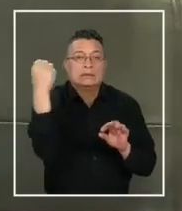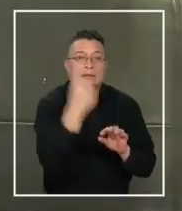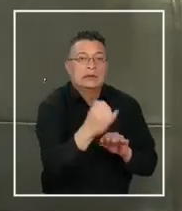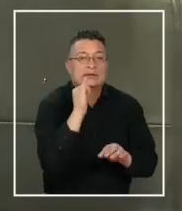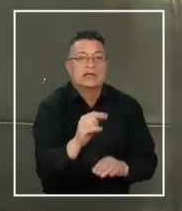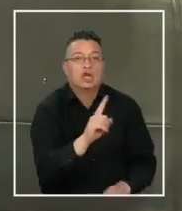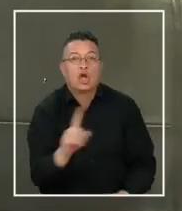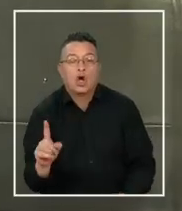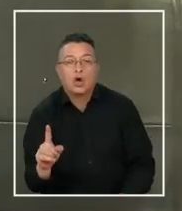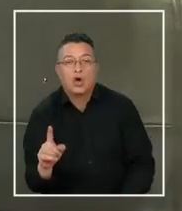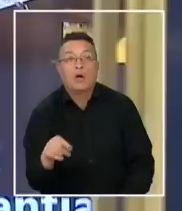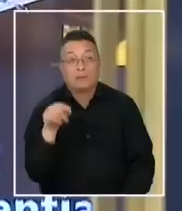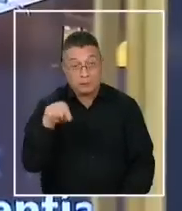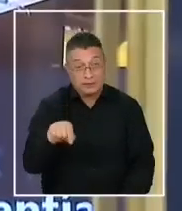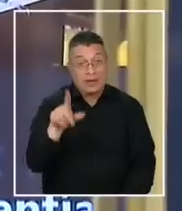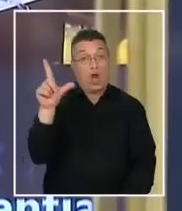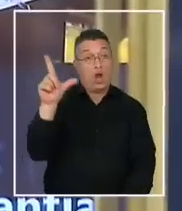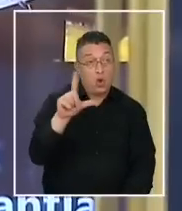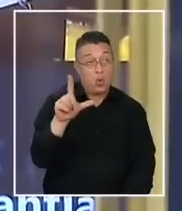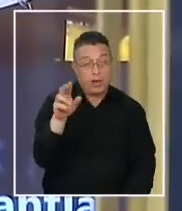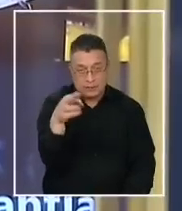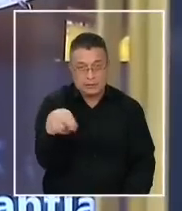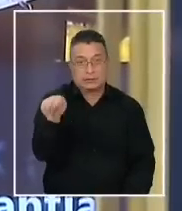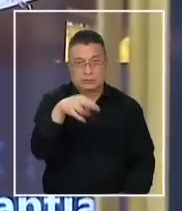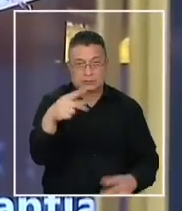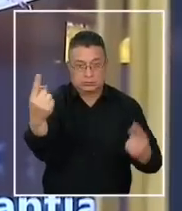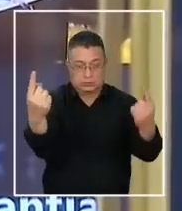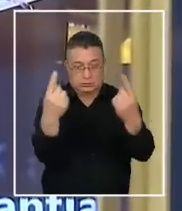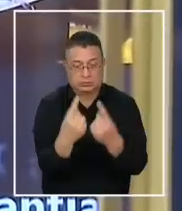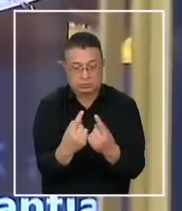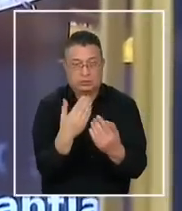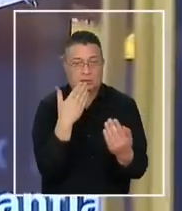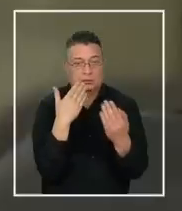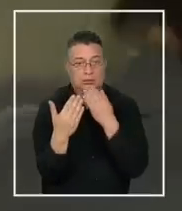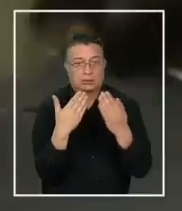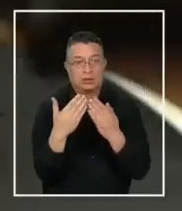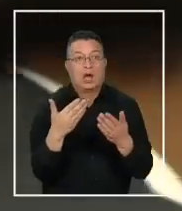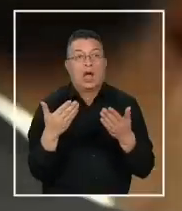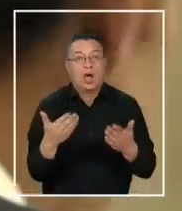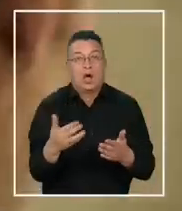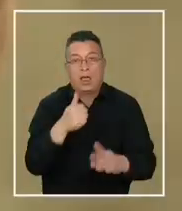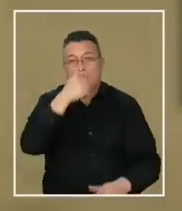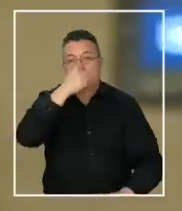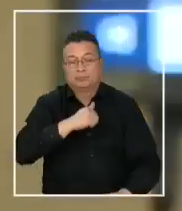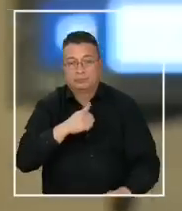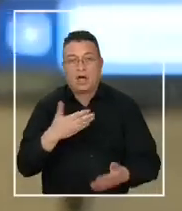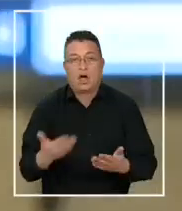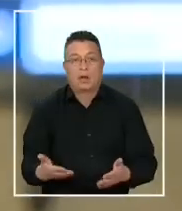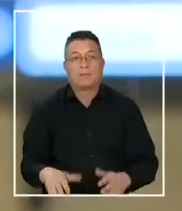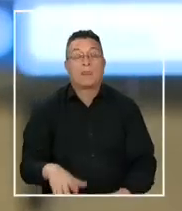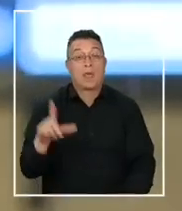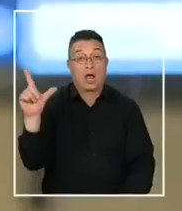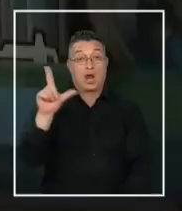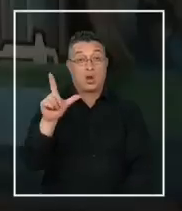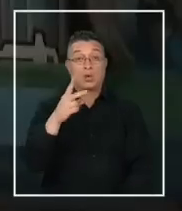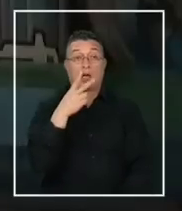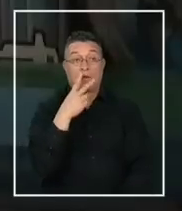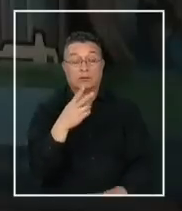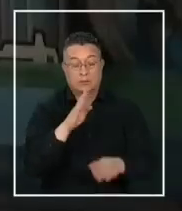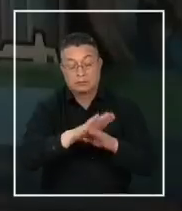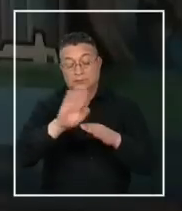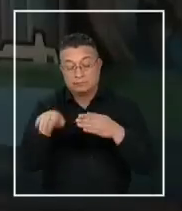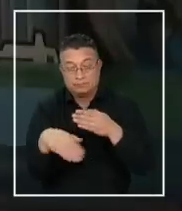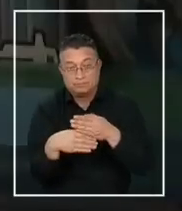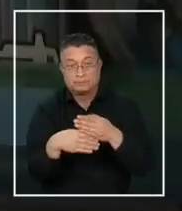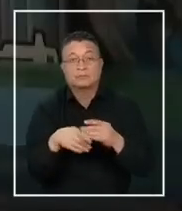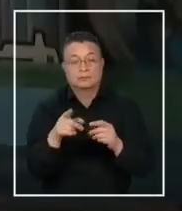crimen. Por eso, el lunes serán reformalizados en esta causa ahora reservada. El lunes estaríamos ampliando o complementando